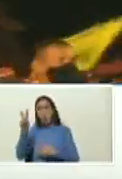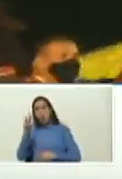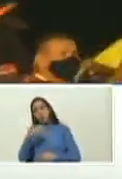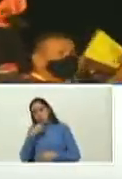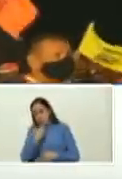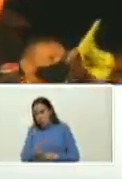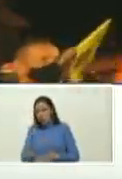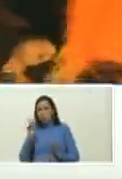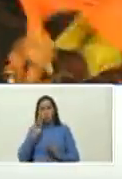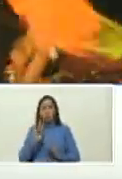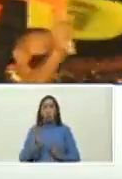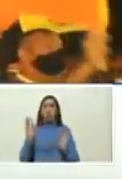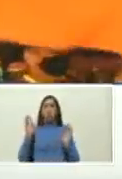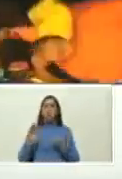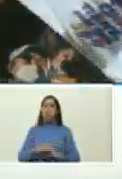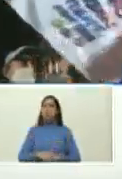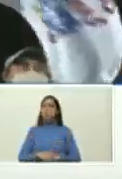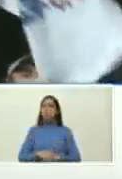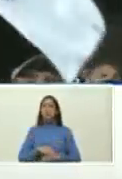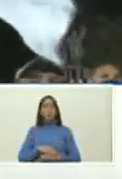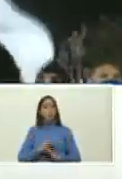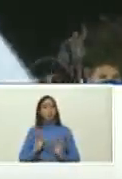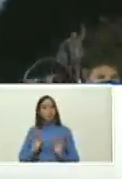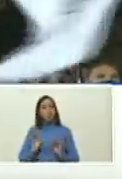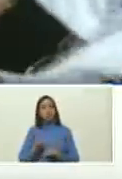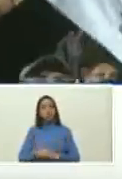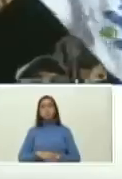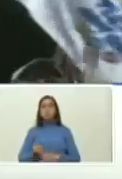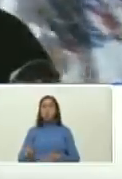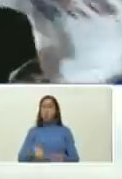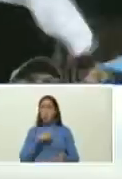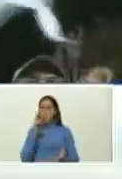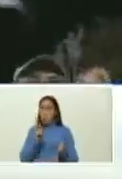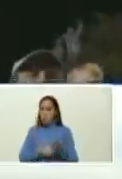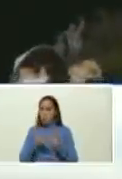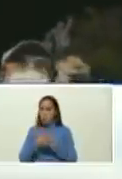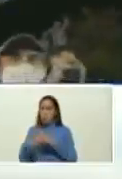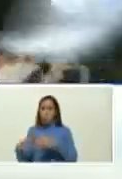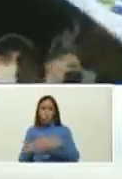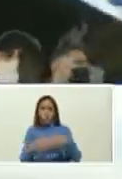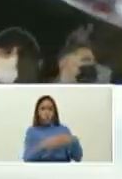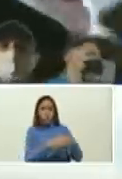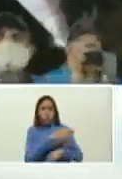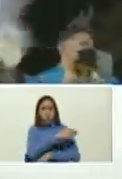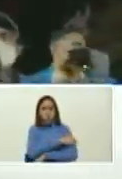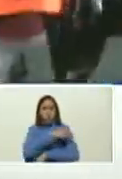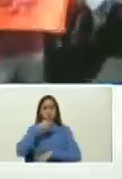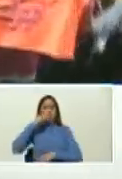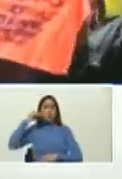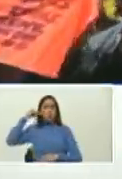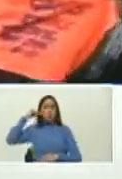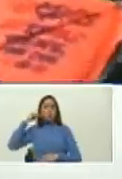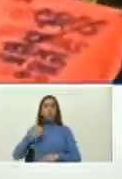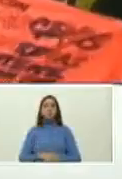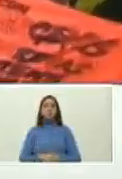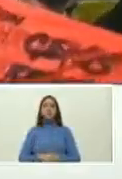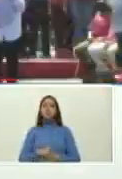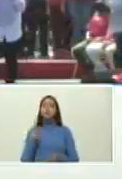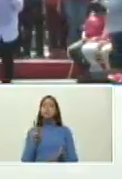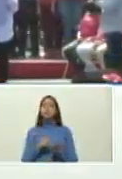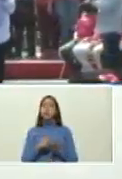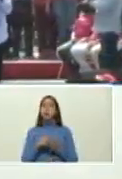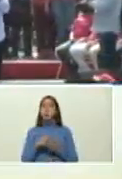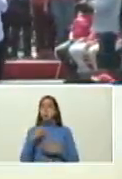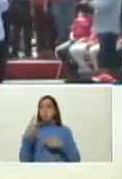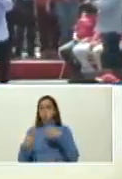han completado la ecuación de los opositores y las oposiciones participando en el